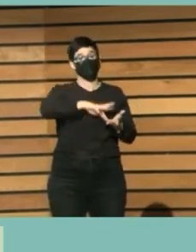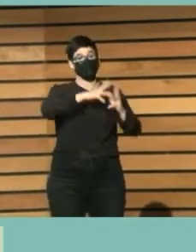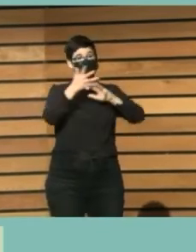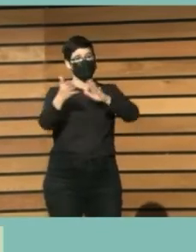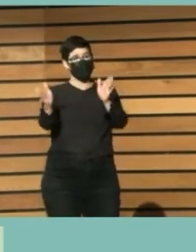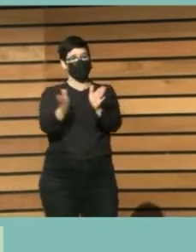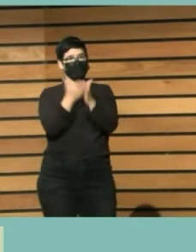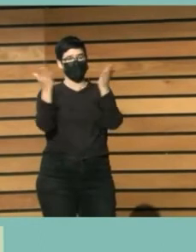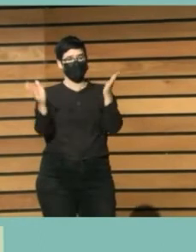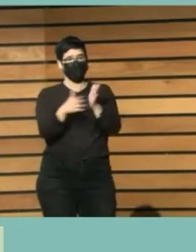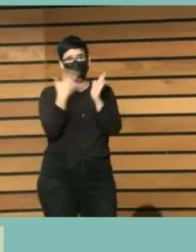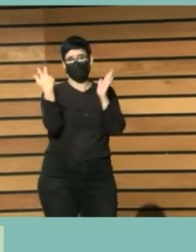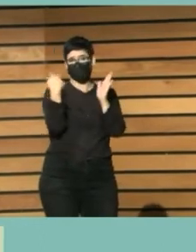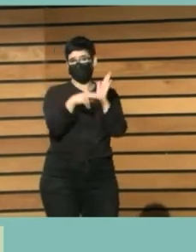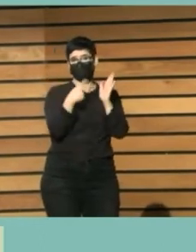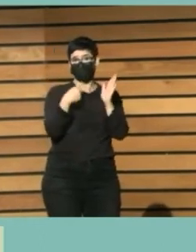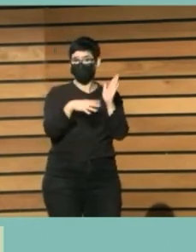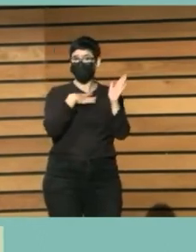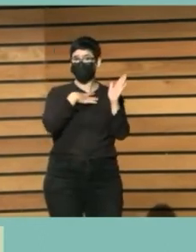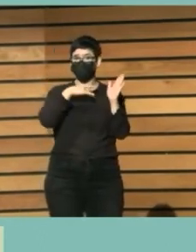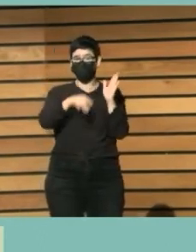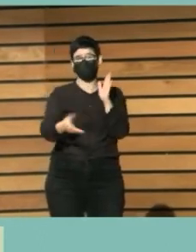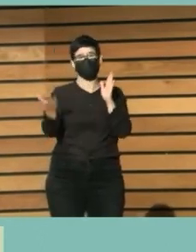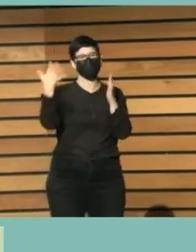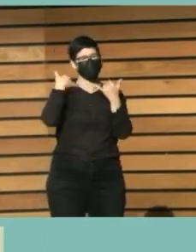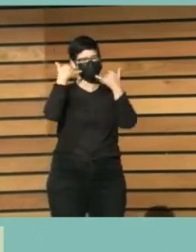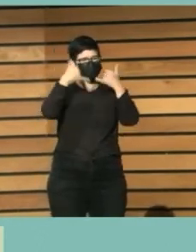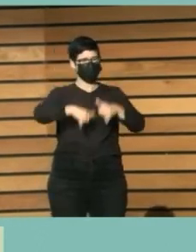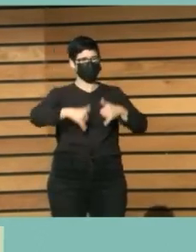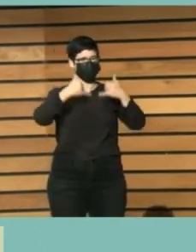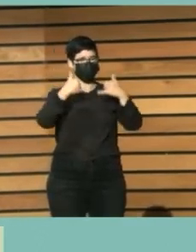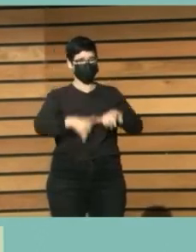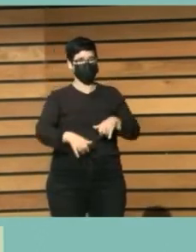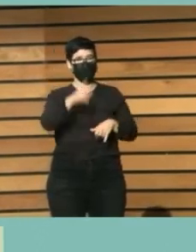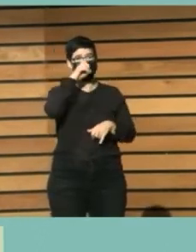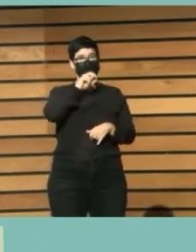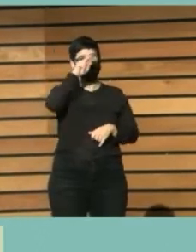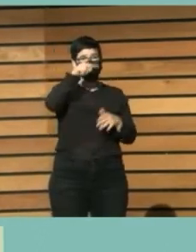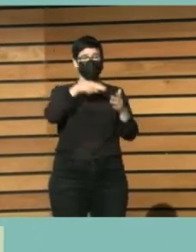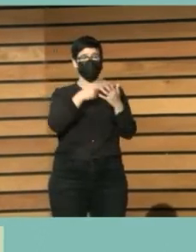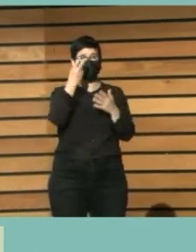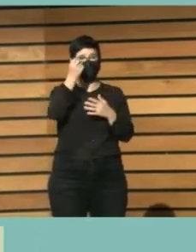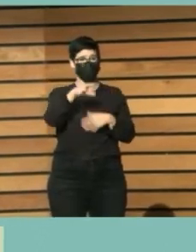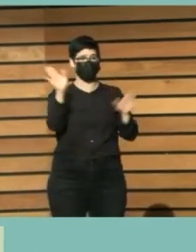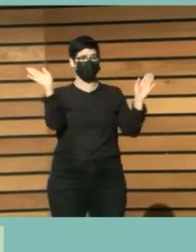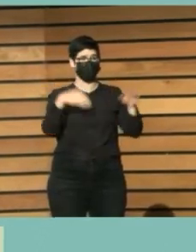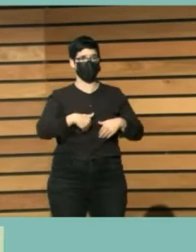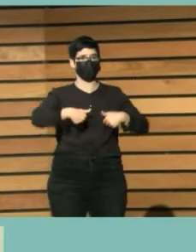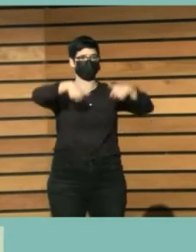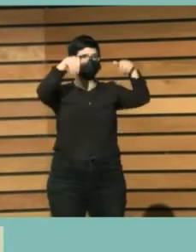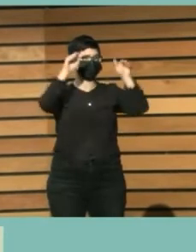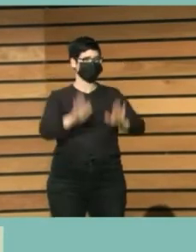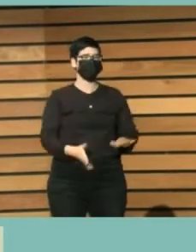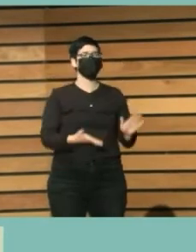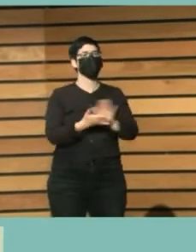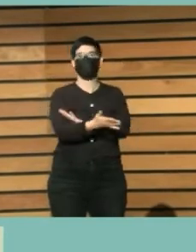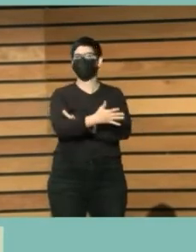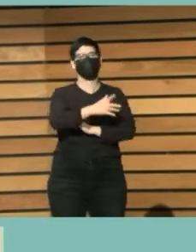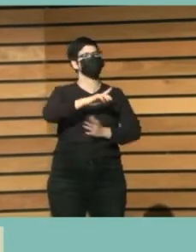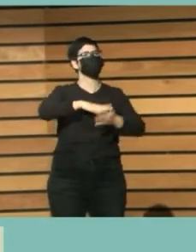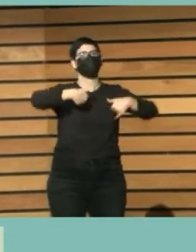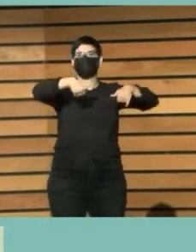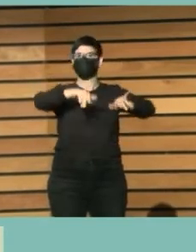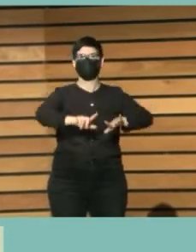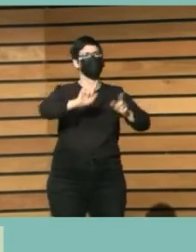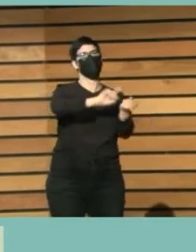el festival que no se pudo celebrar en el año 2020 cuando nos mandaron a casa, a todos, lo transformamos de oral a